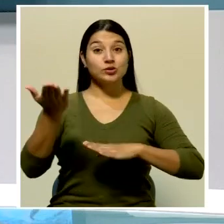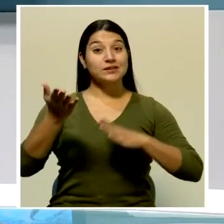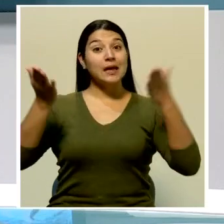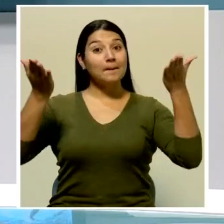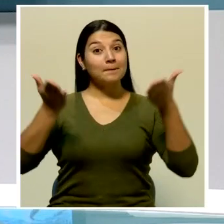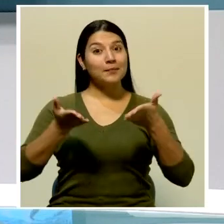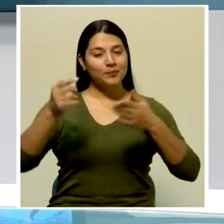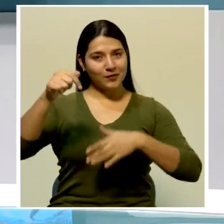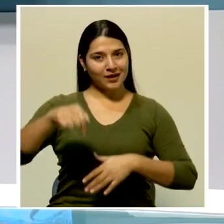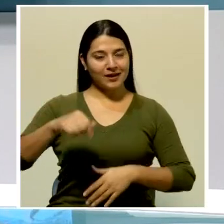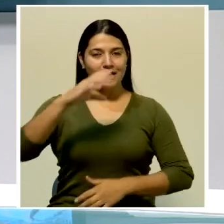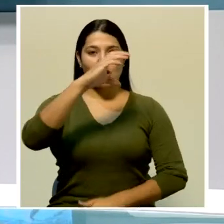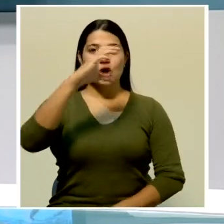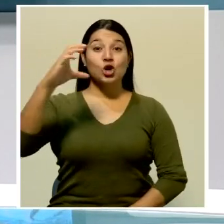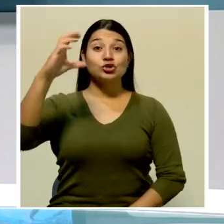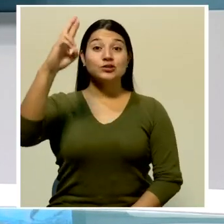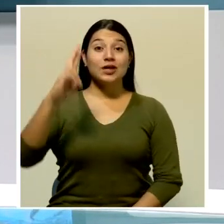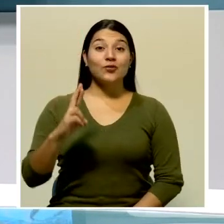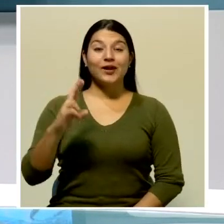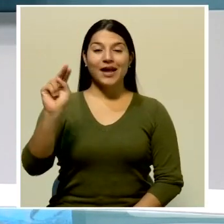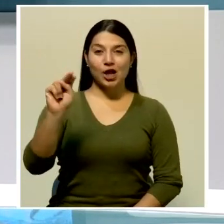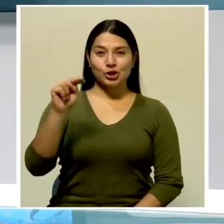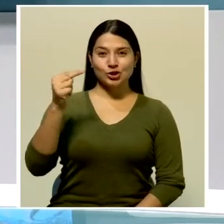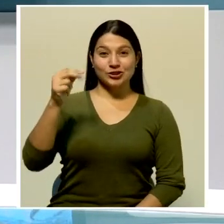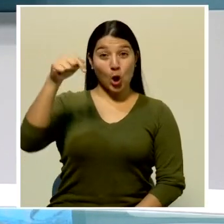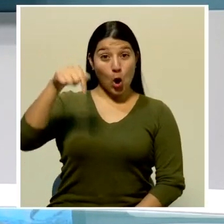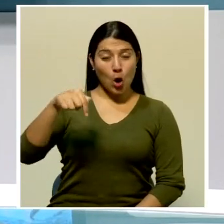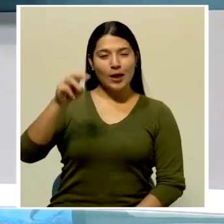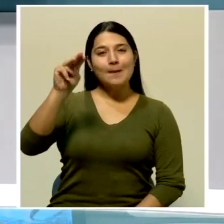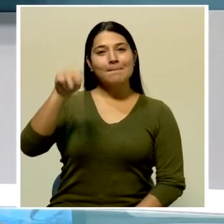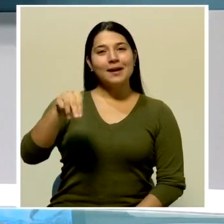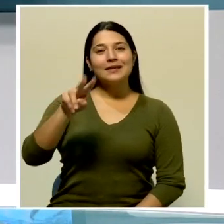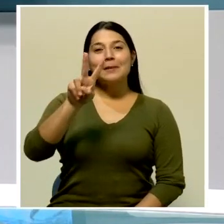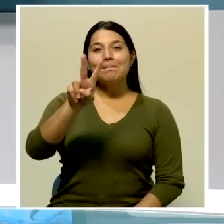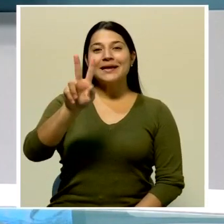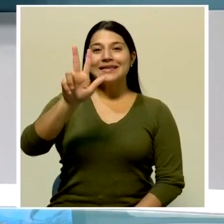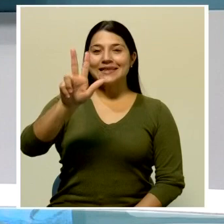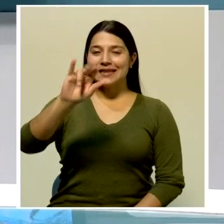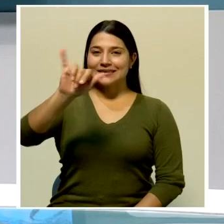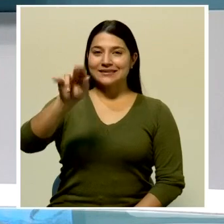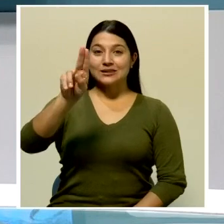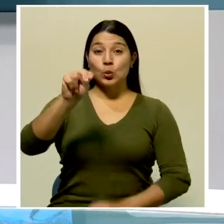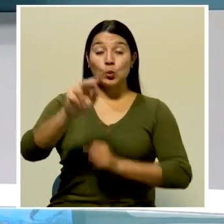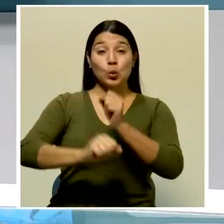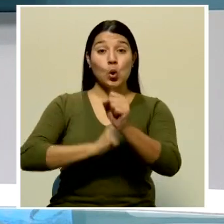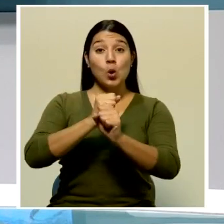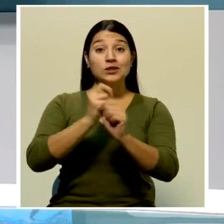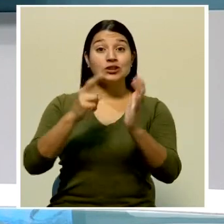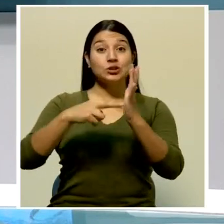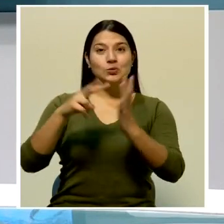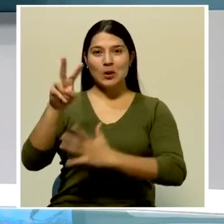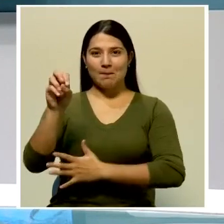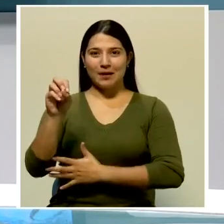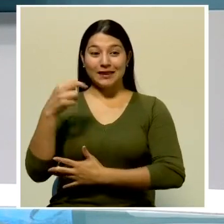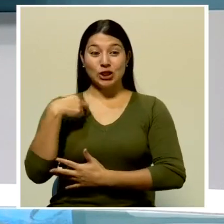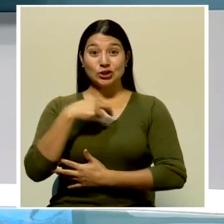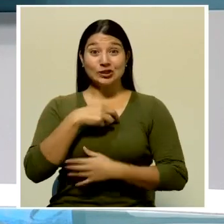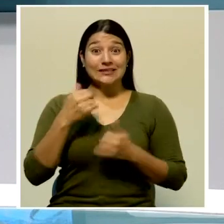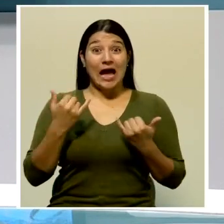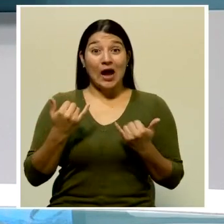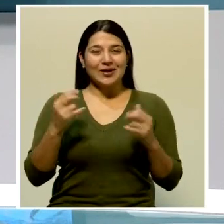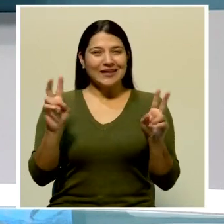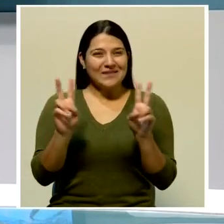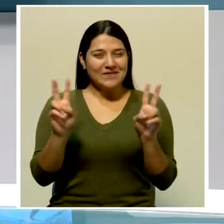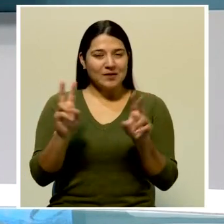En edición estelar de Costa Rica Noticias de este martes 23 de junio del 2020. Estamos en vivo a las